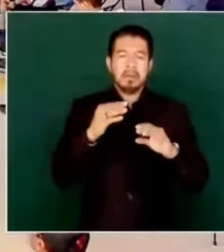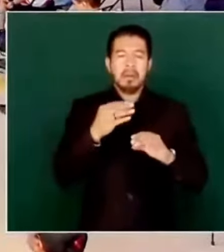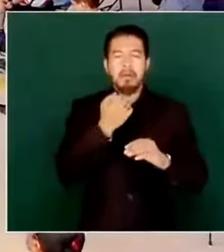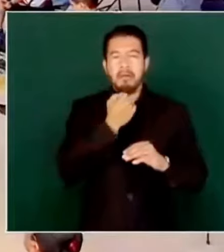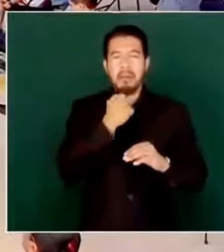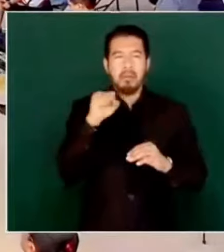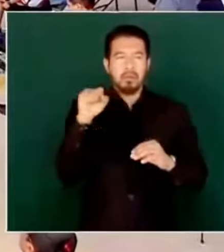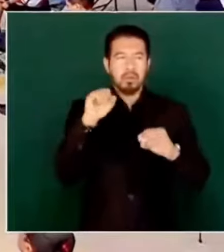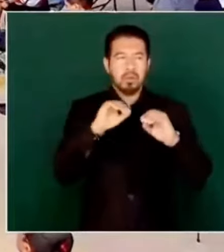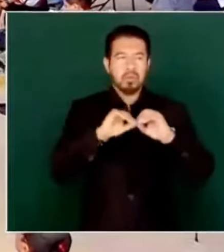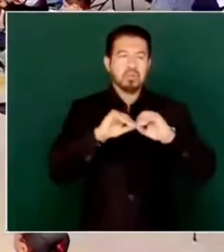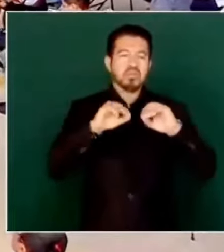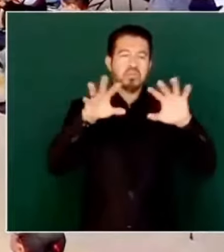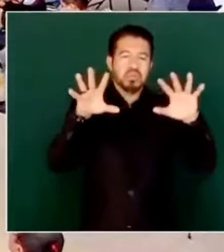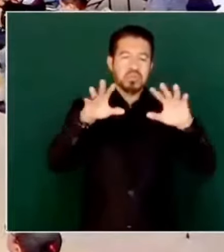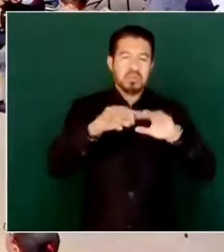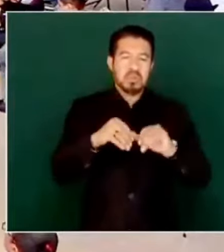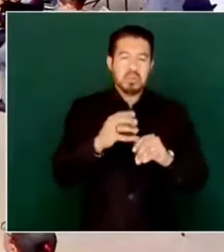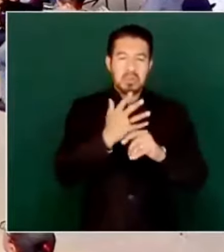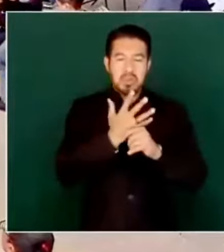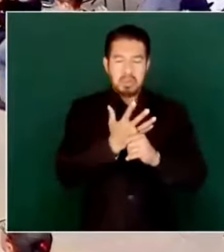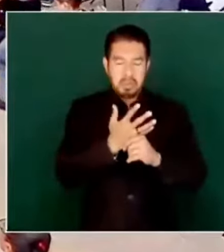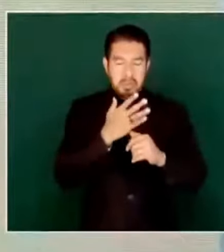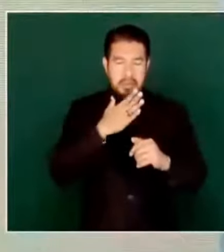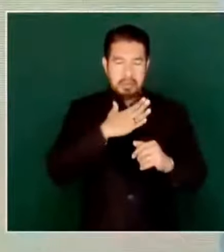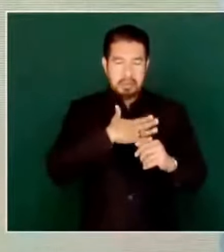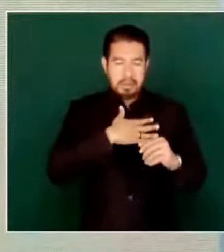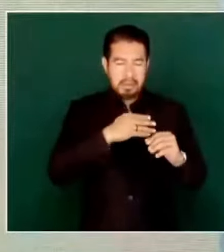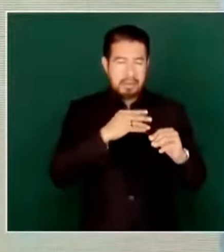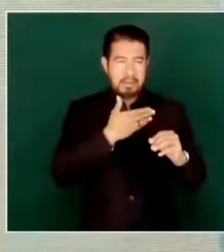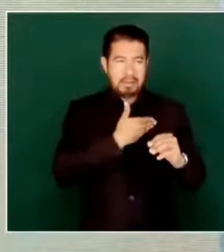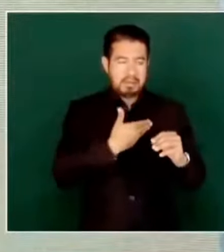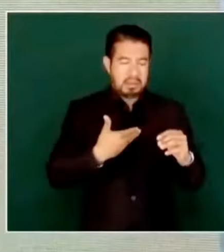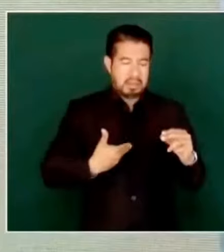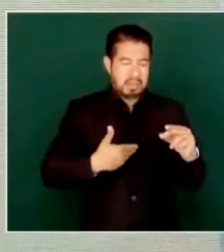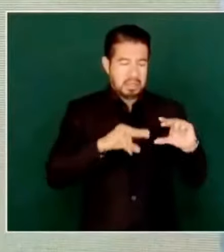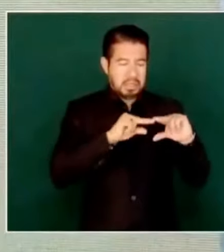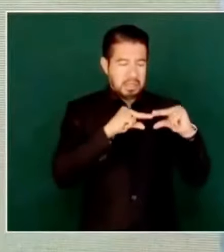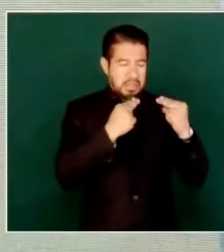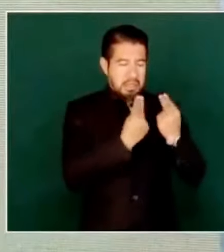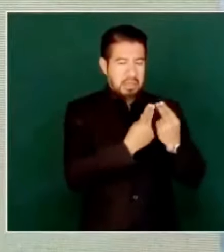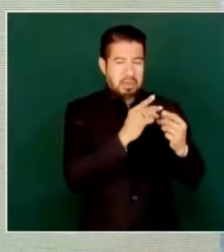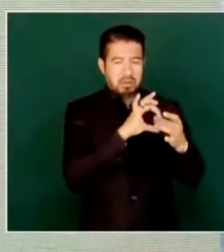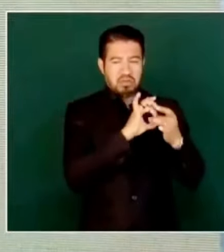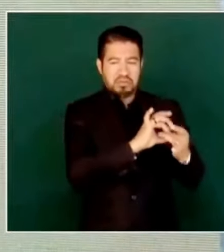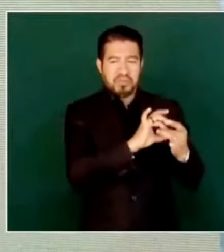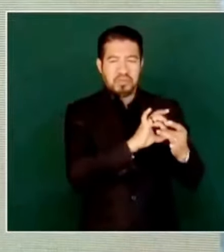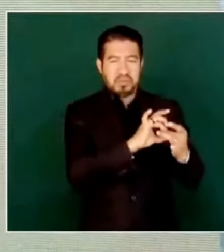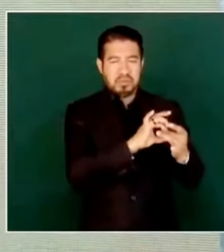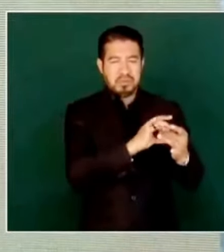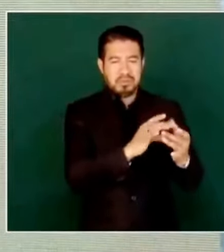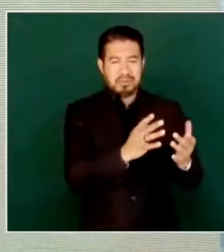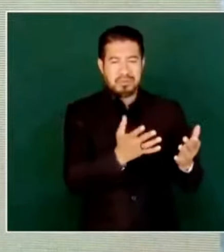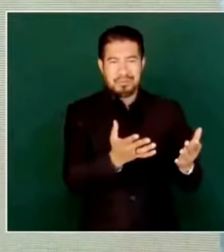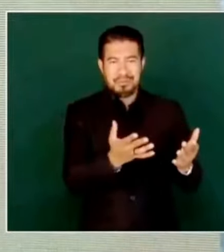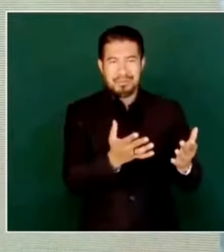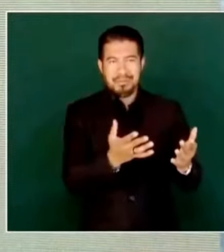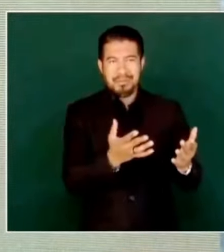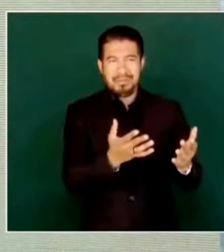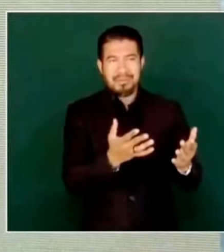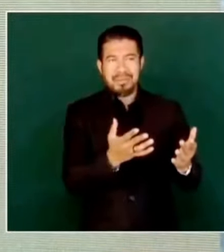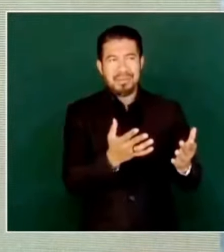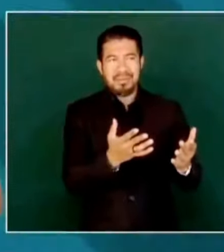narcotraficante, aunque no les funcionó.